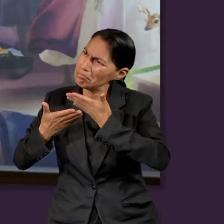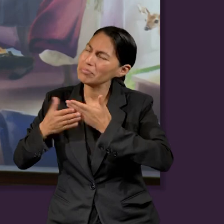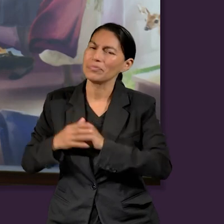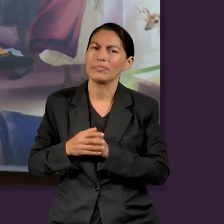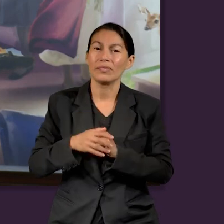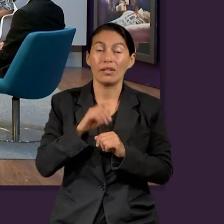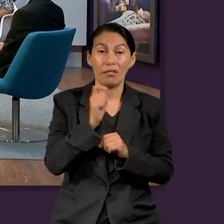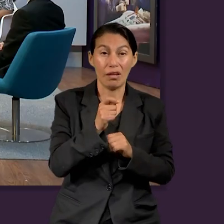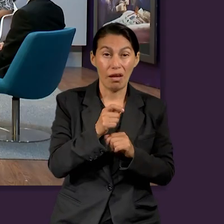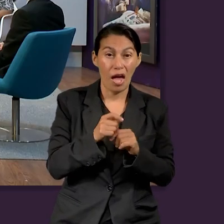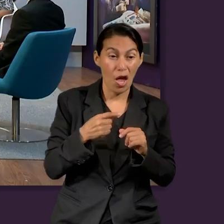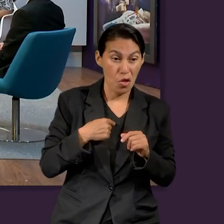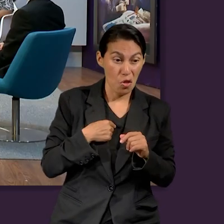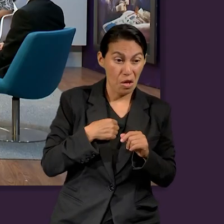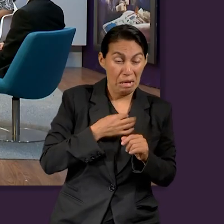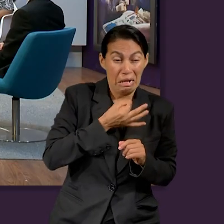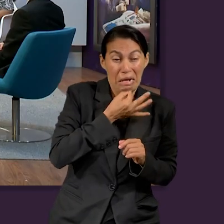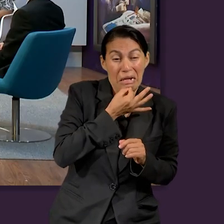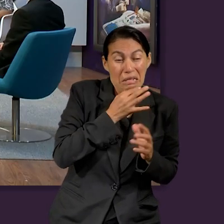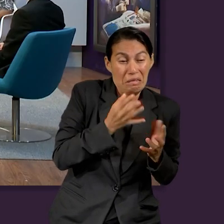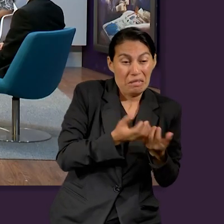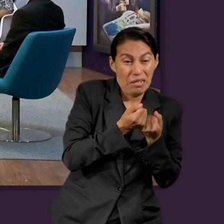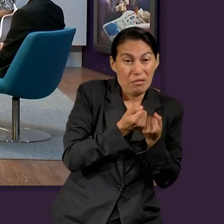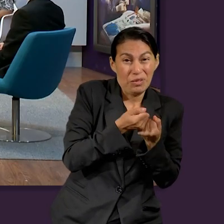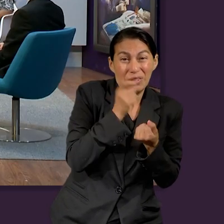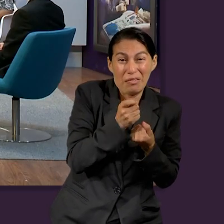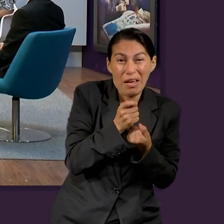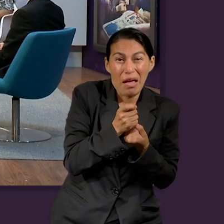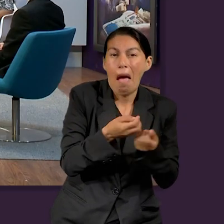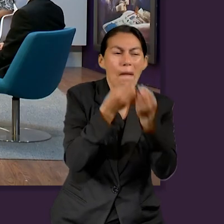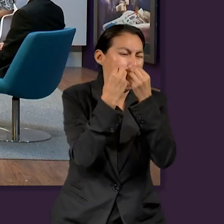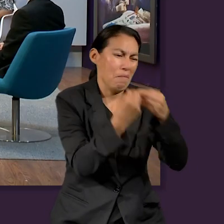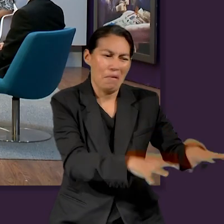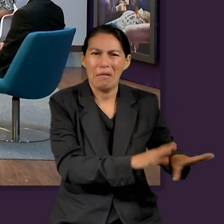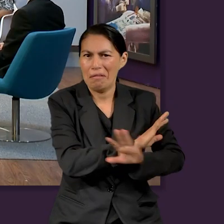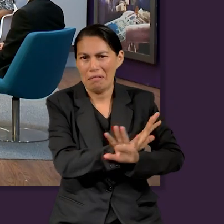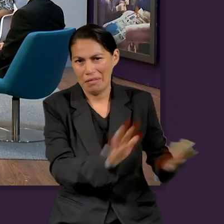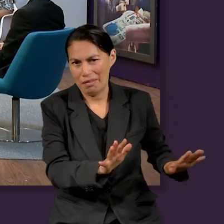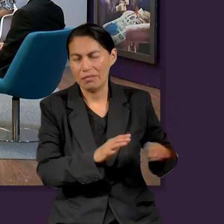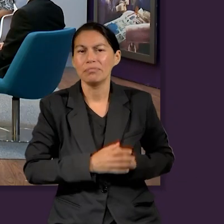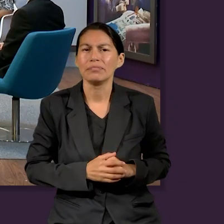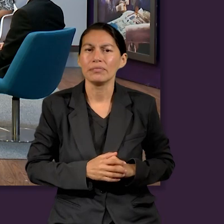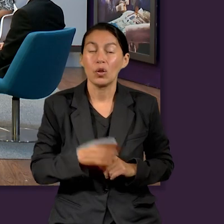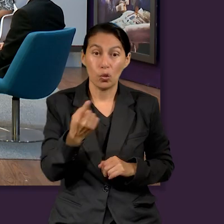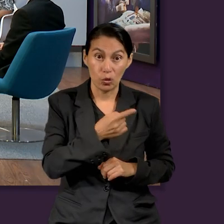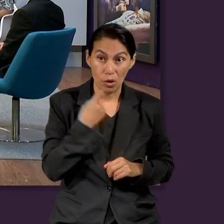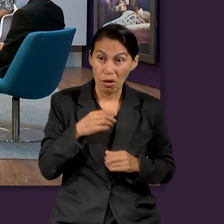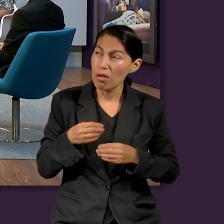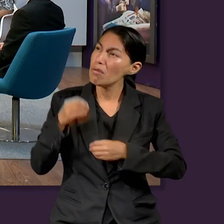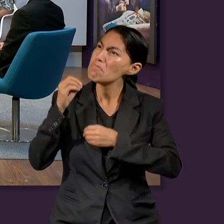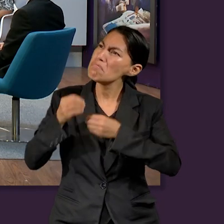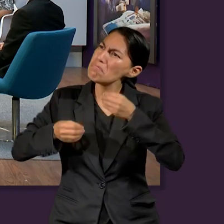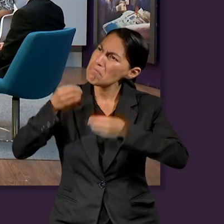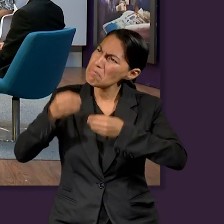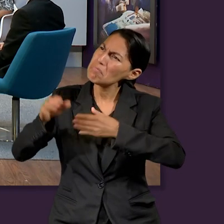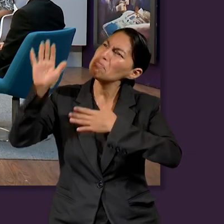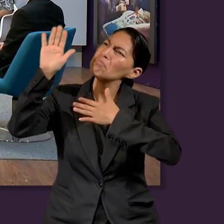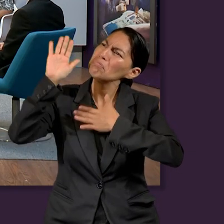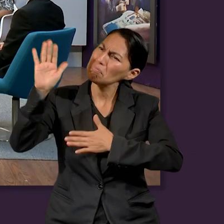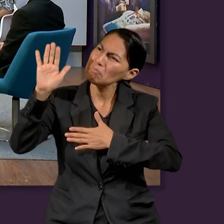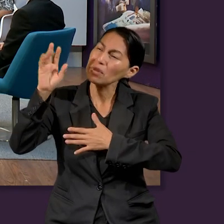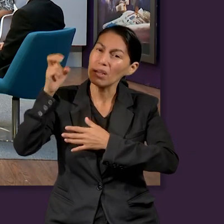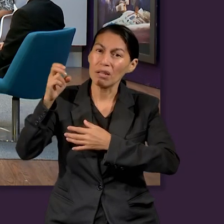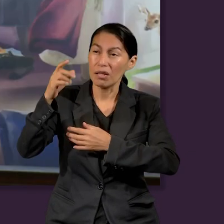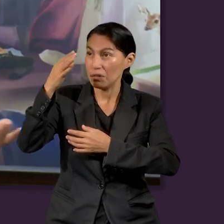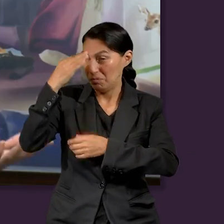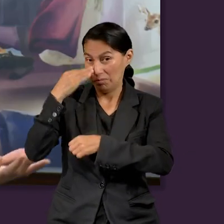estar casi salvo es estar totalmente perdido. Entonces, si nosotros no estamos comprometidos con Dios, pues no podremos vivir de